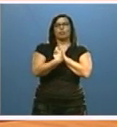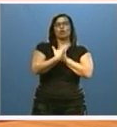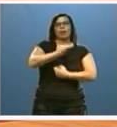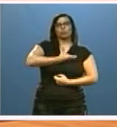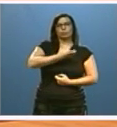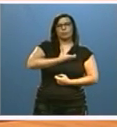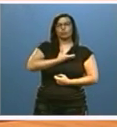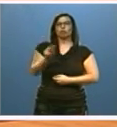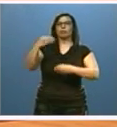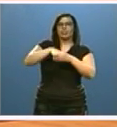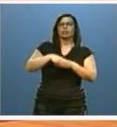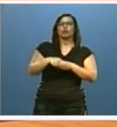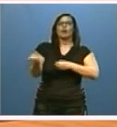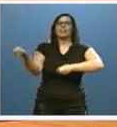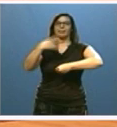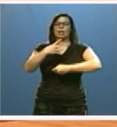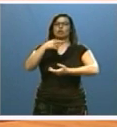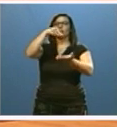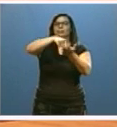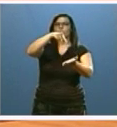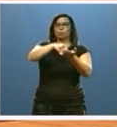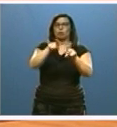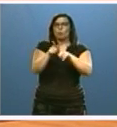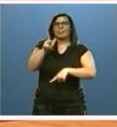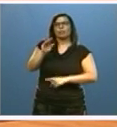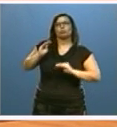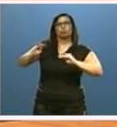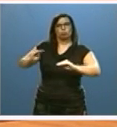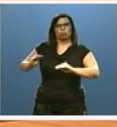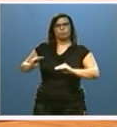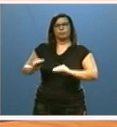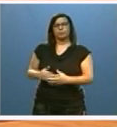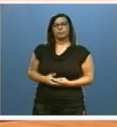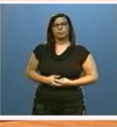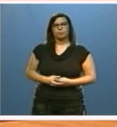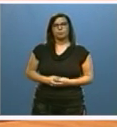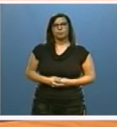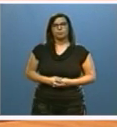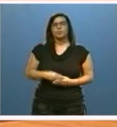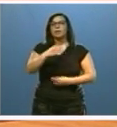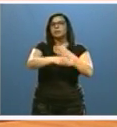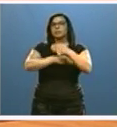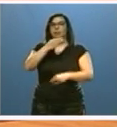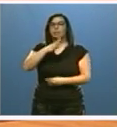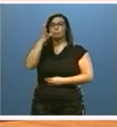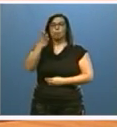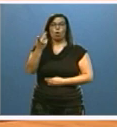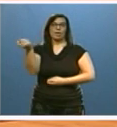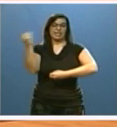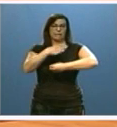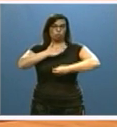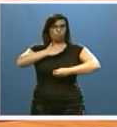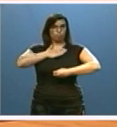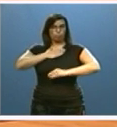ingresos tributarios de la comunidad como un derecho de las mismas. Se hizo no solo sobre los ingresos propios, sino